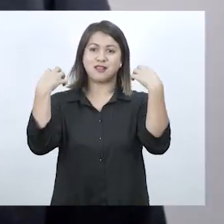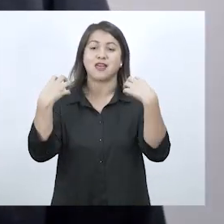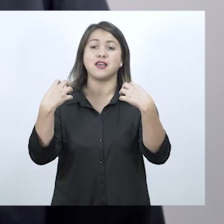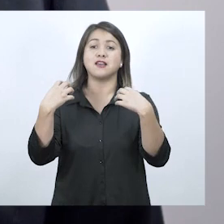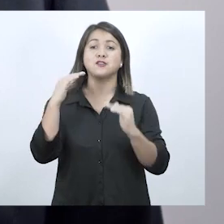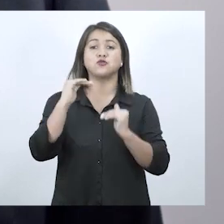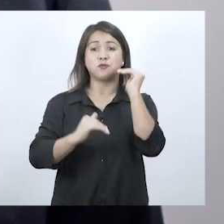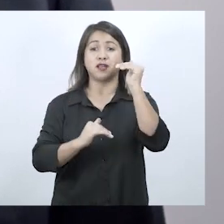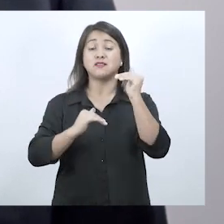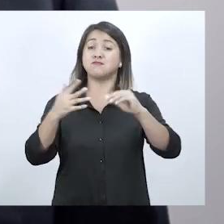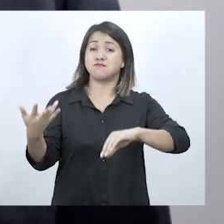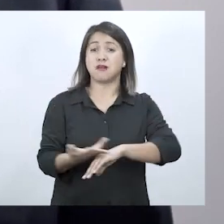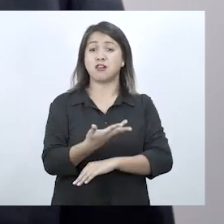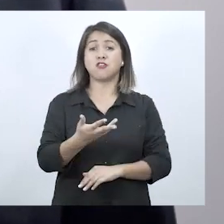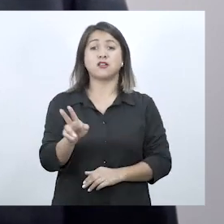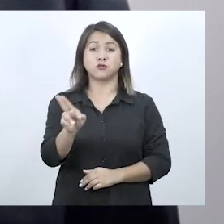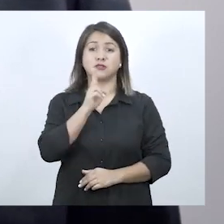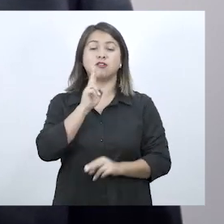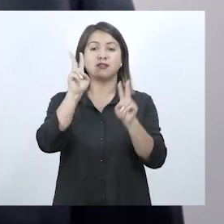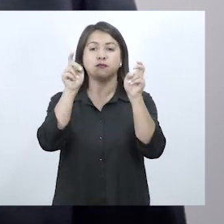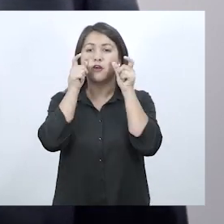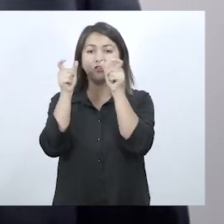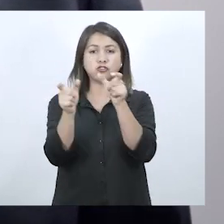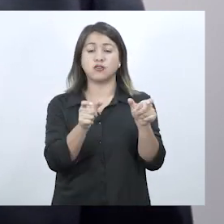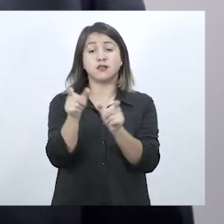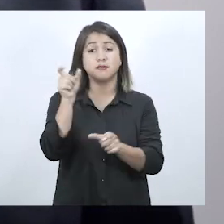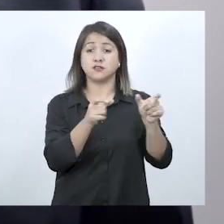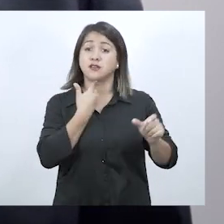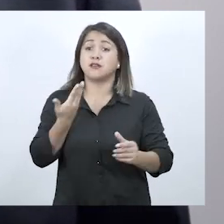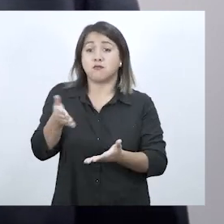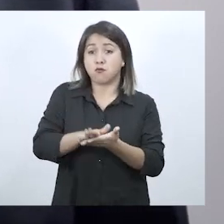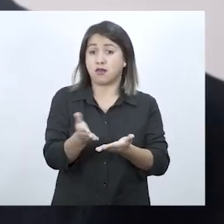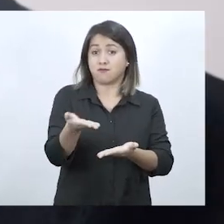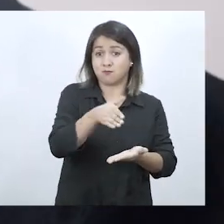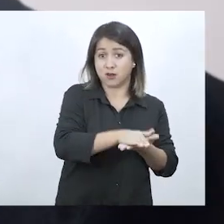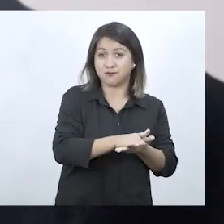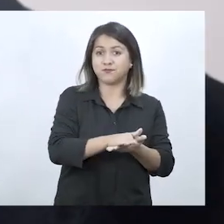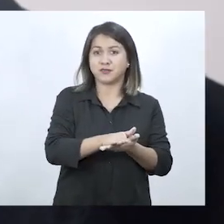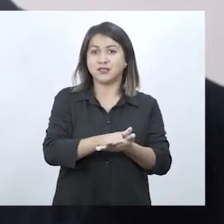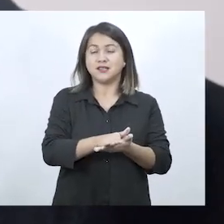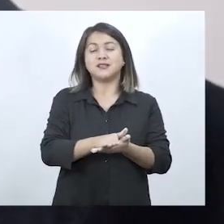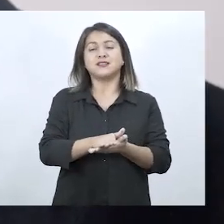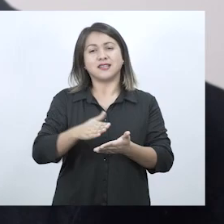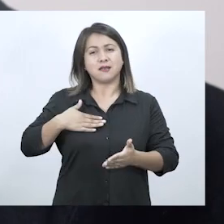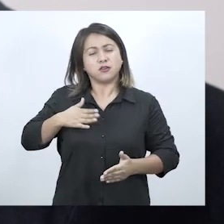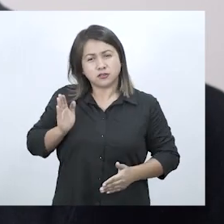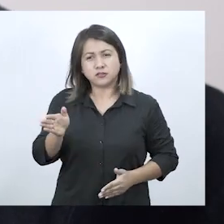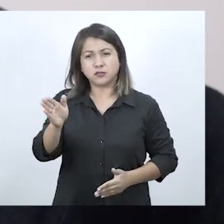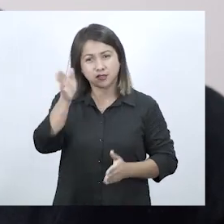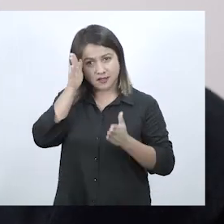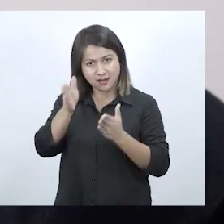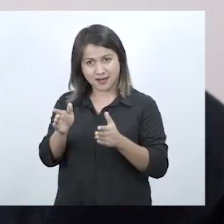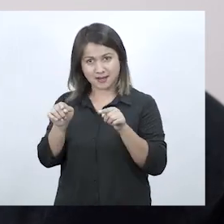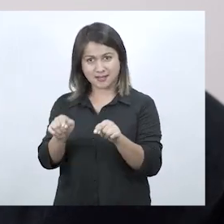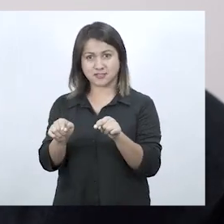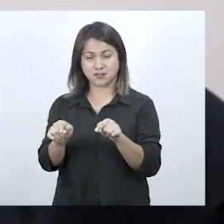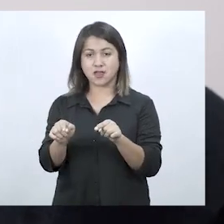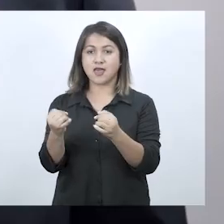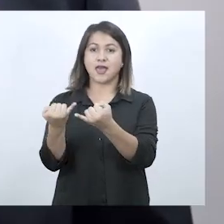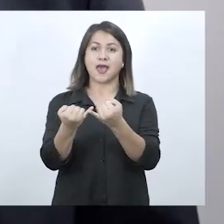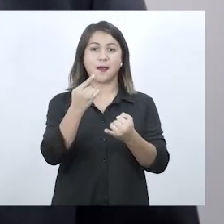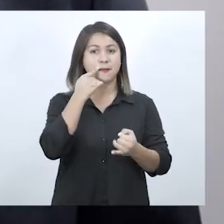superar los malos resultados en cuanto al control de fatalidades. Vamos a perseverar en ello.